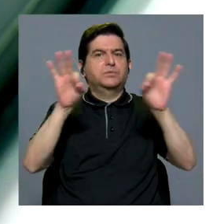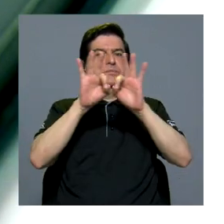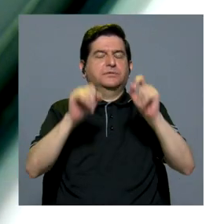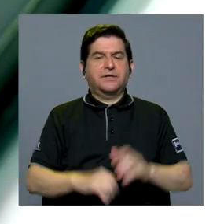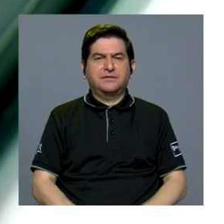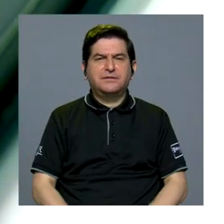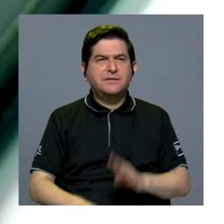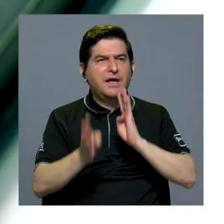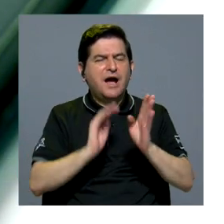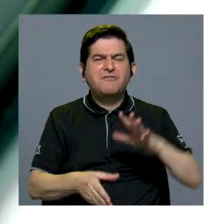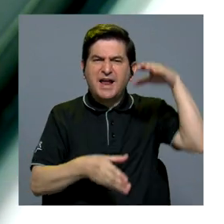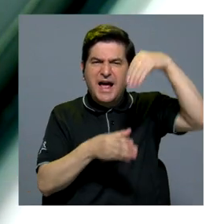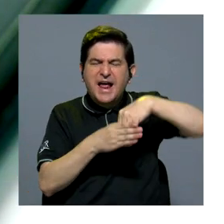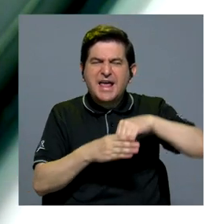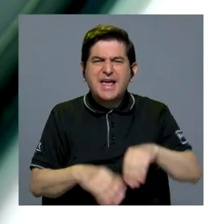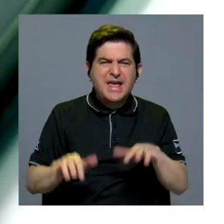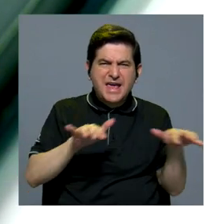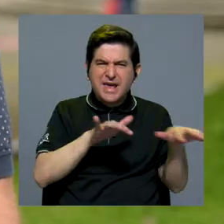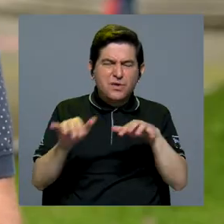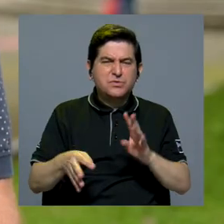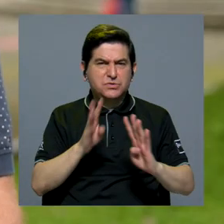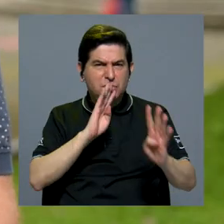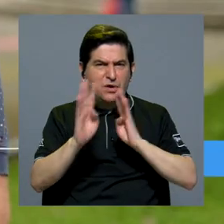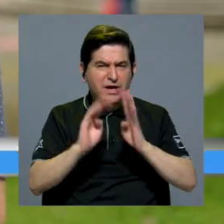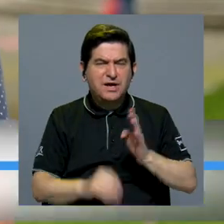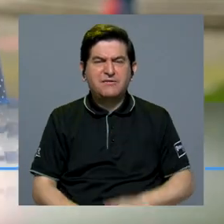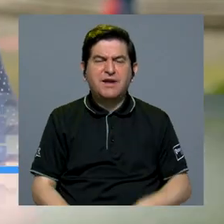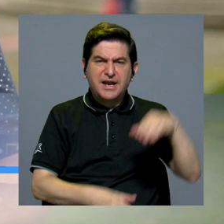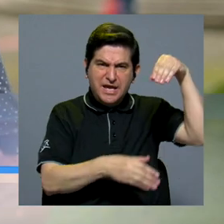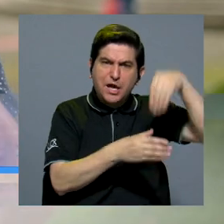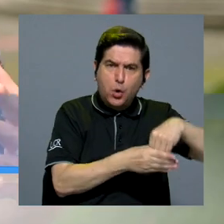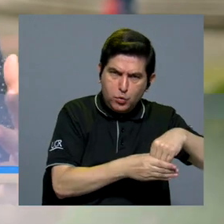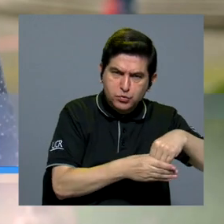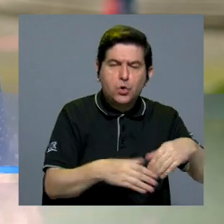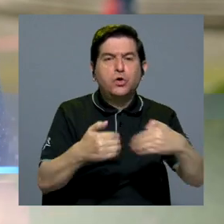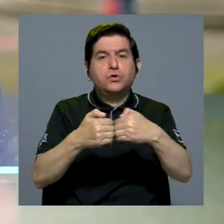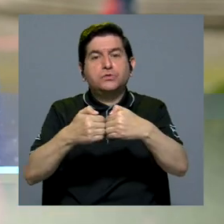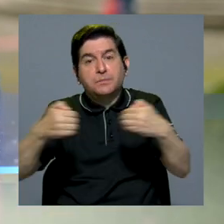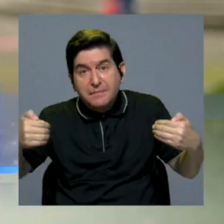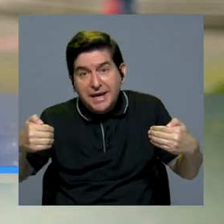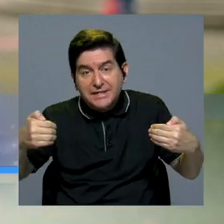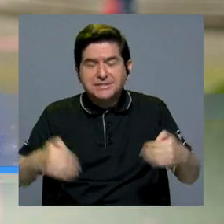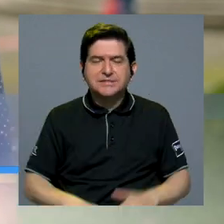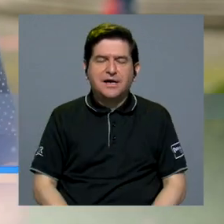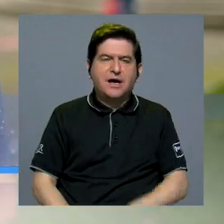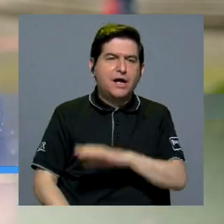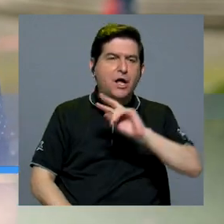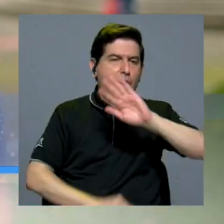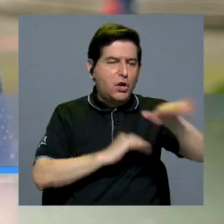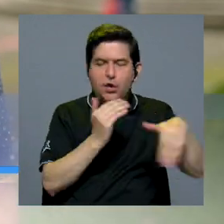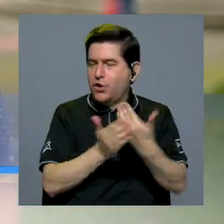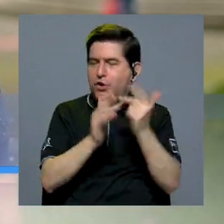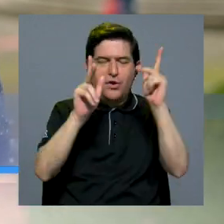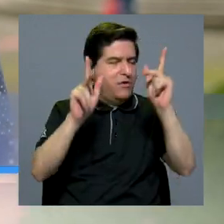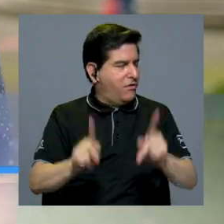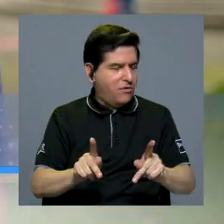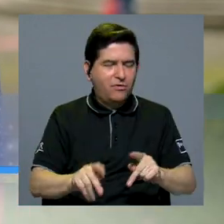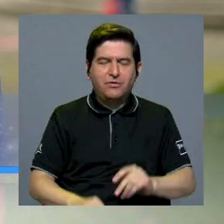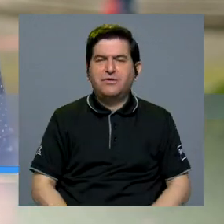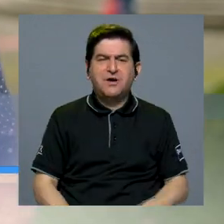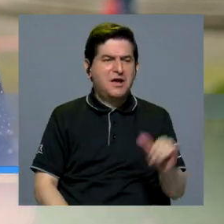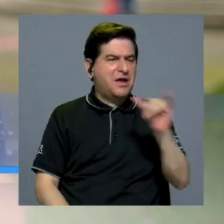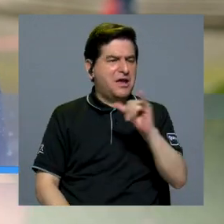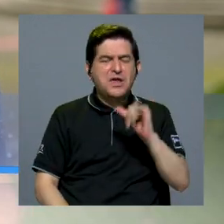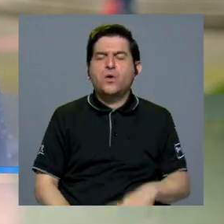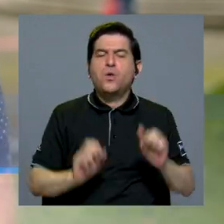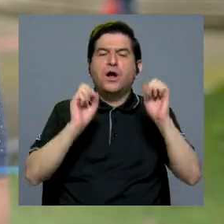volviera trascendental. Cuando hablamos de inclusión digital es que estamos hablando de inclusión, estamos hablando de brecha, estamos hablando de que no todas las